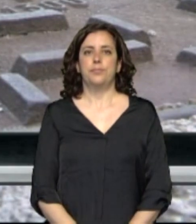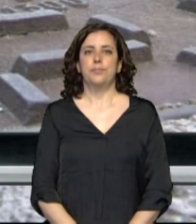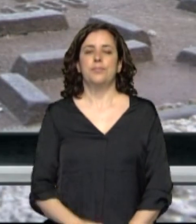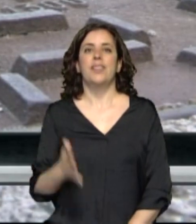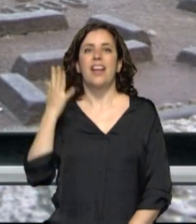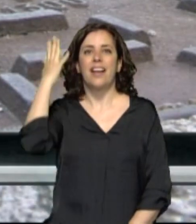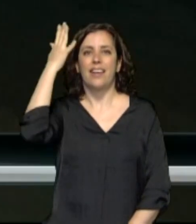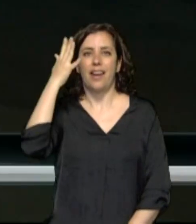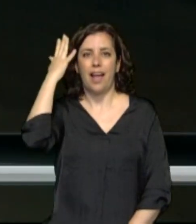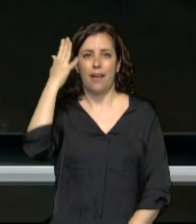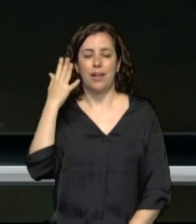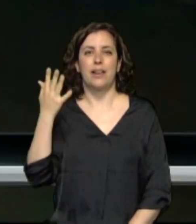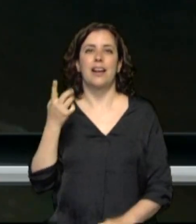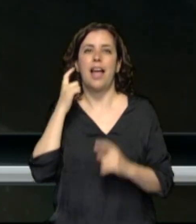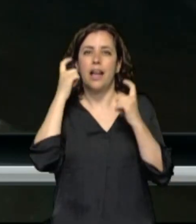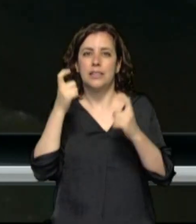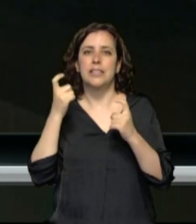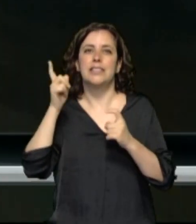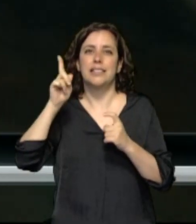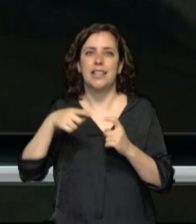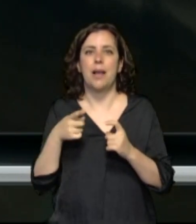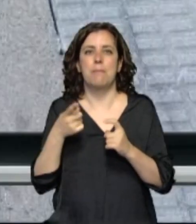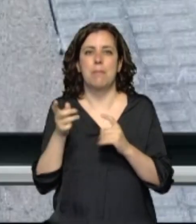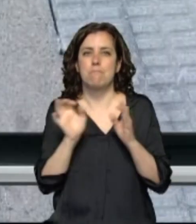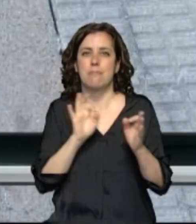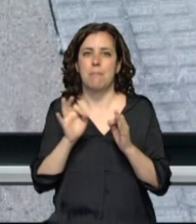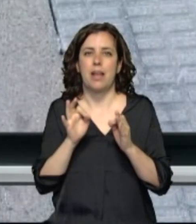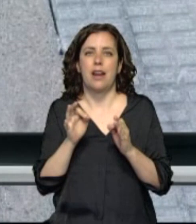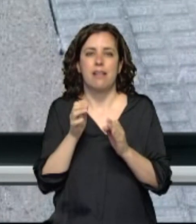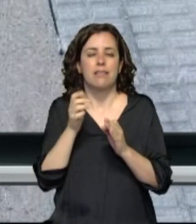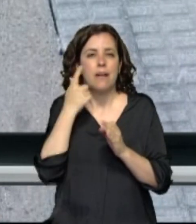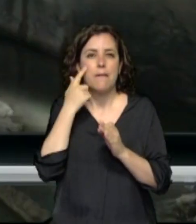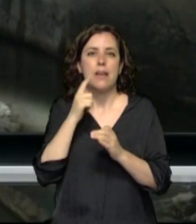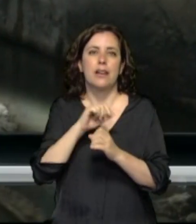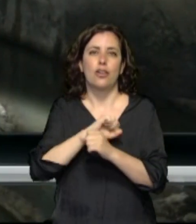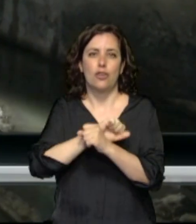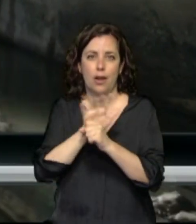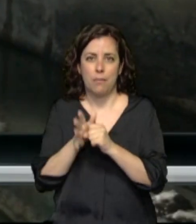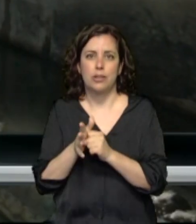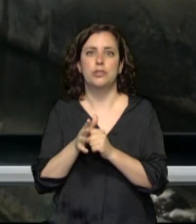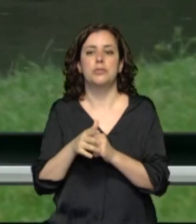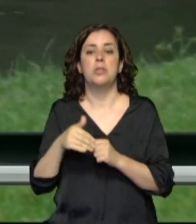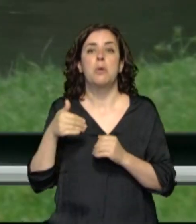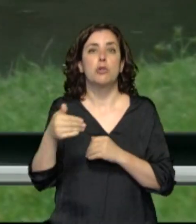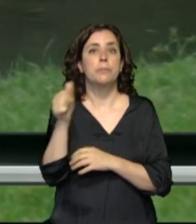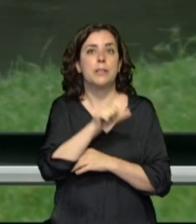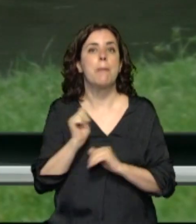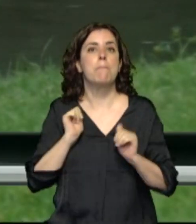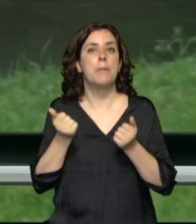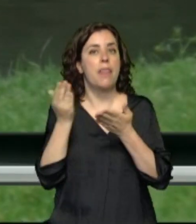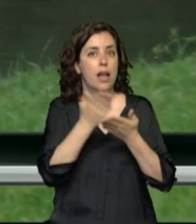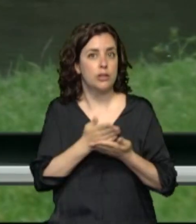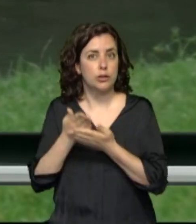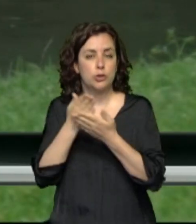Navarra trata de adelantarse también al COVID-19. A partir de ahora comenzará la semana que viene un estudio que podría permitir una detección